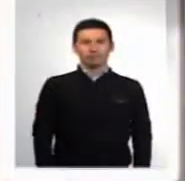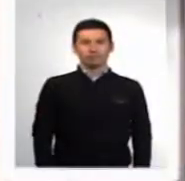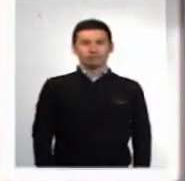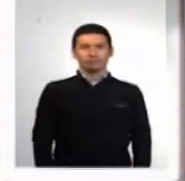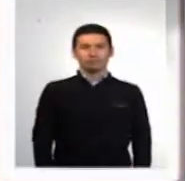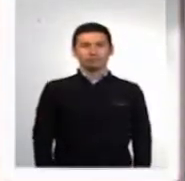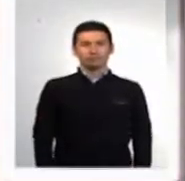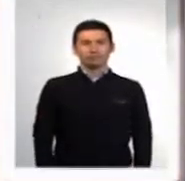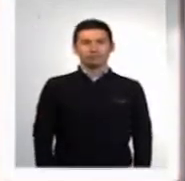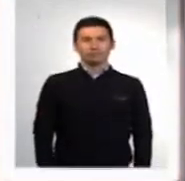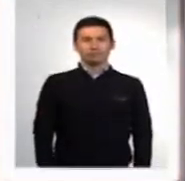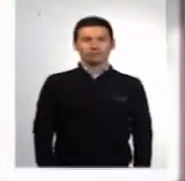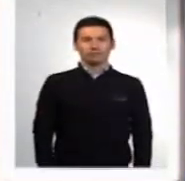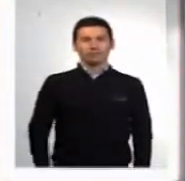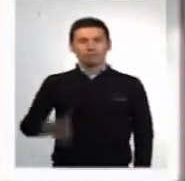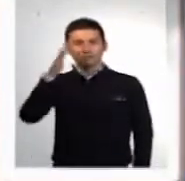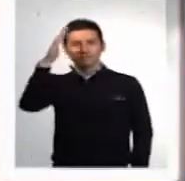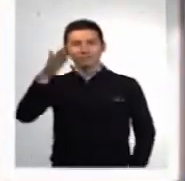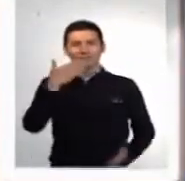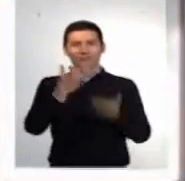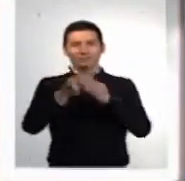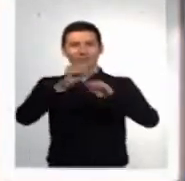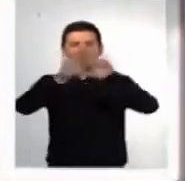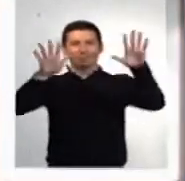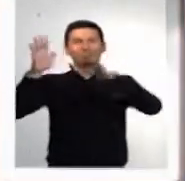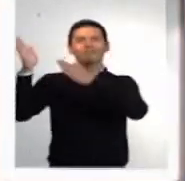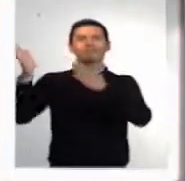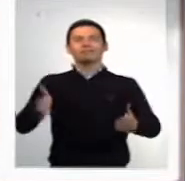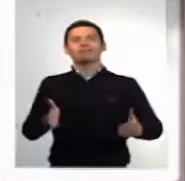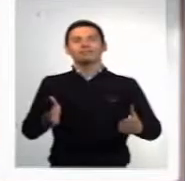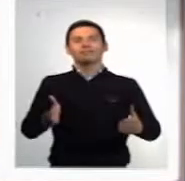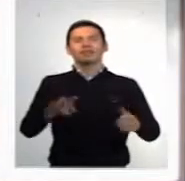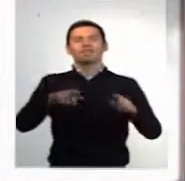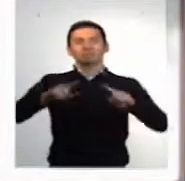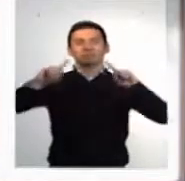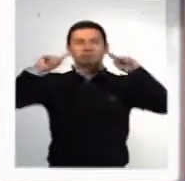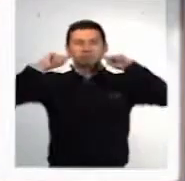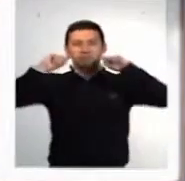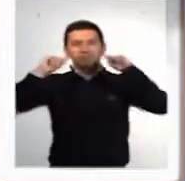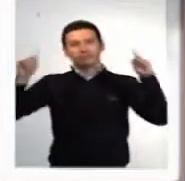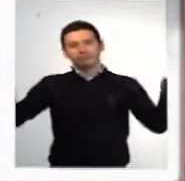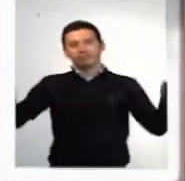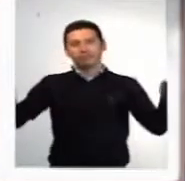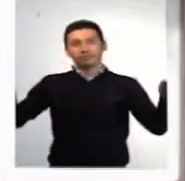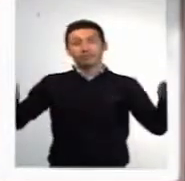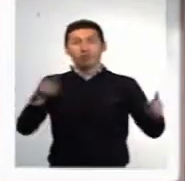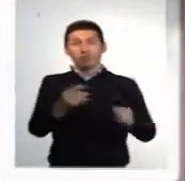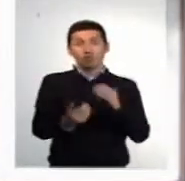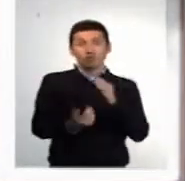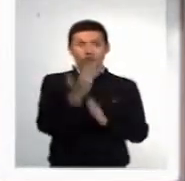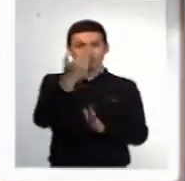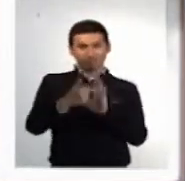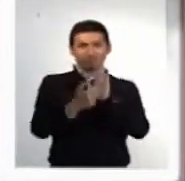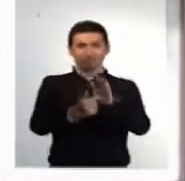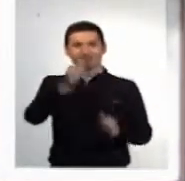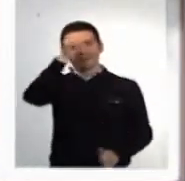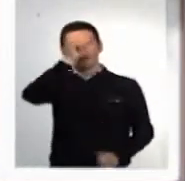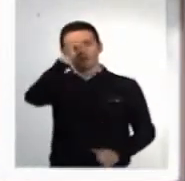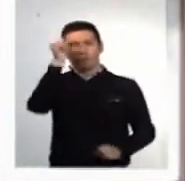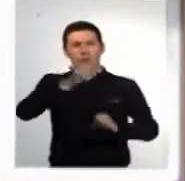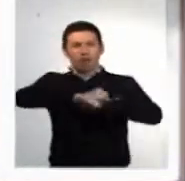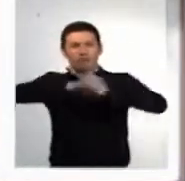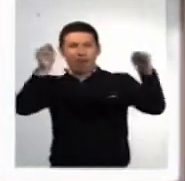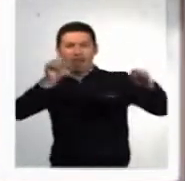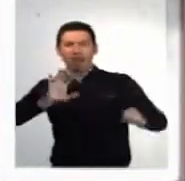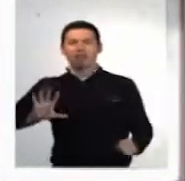que más me da. Hola, muy buenos días, bienvenidos a A Quién Le Importa, el nuevo programa de los domingos